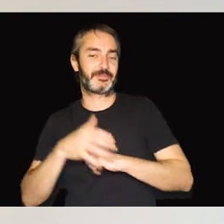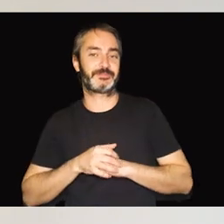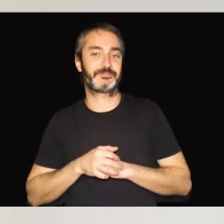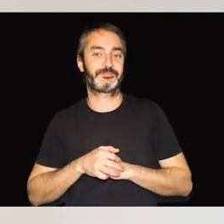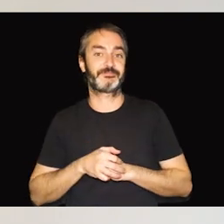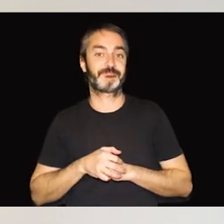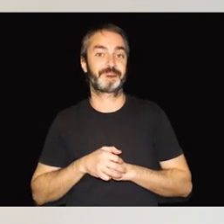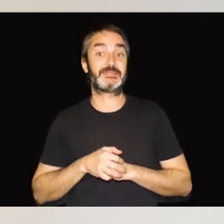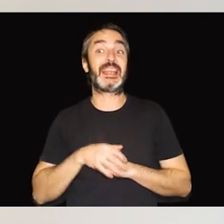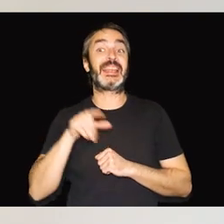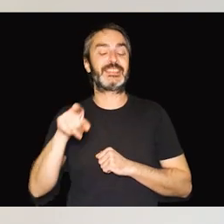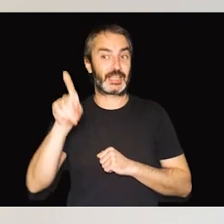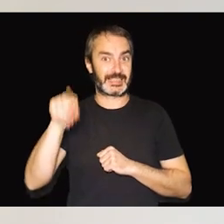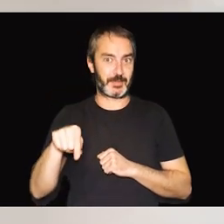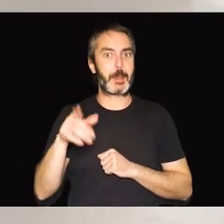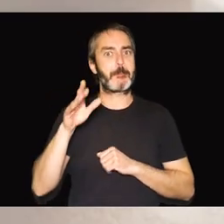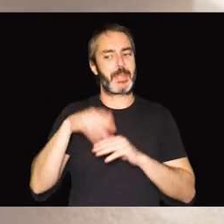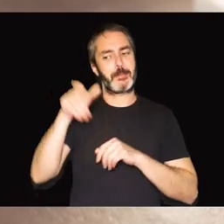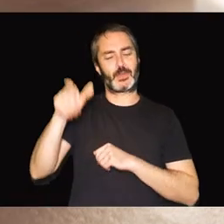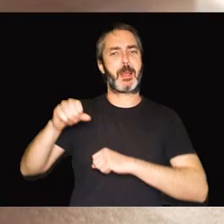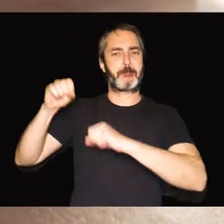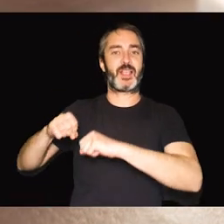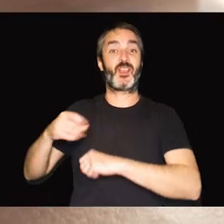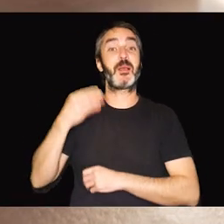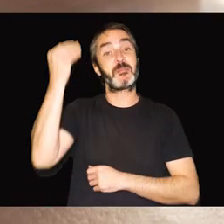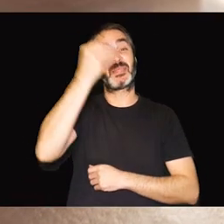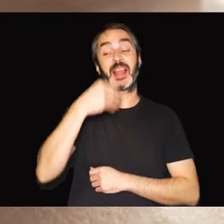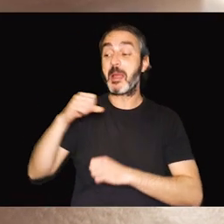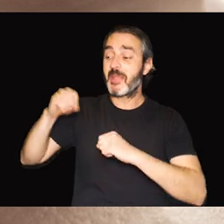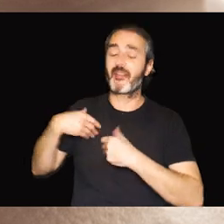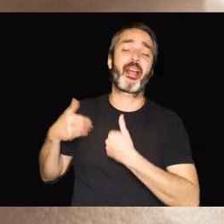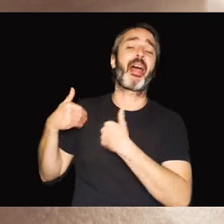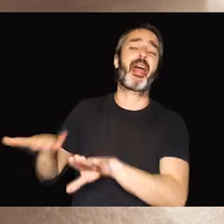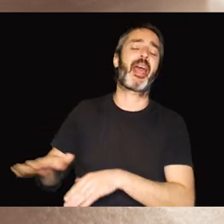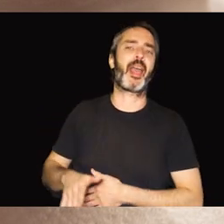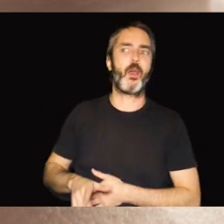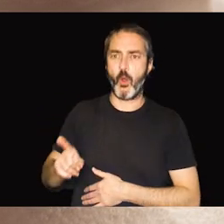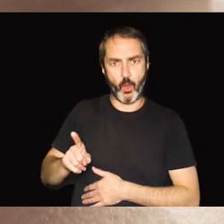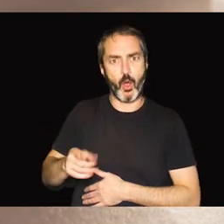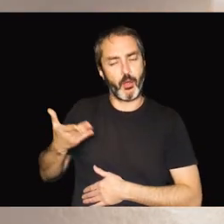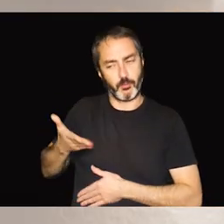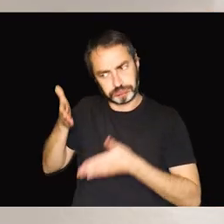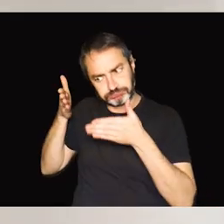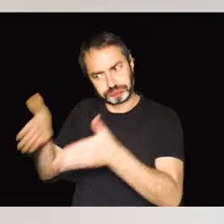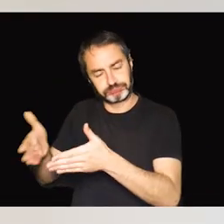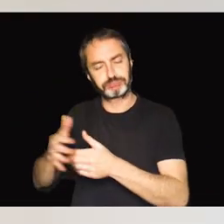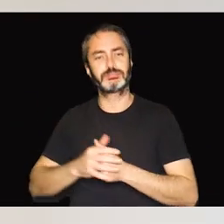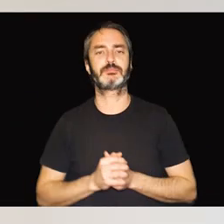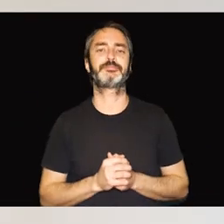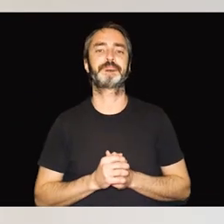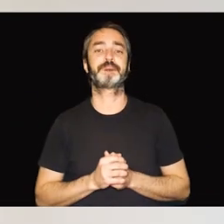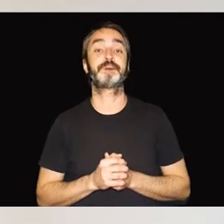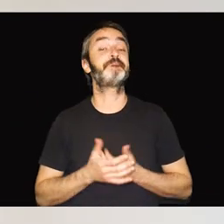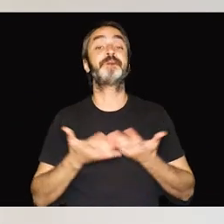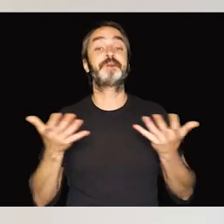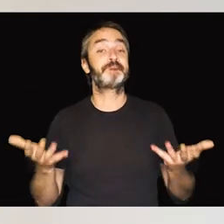también nos sirven para una persona mayor y nunca debemos pensar que por el hecho de ser mayor no valga la pena hacer nada. En